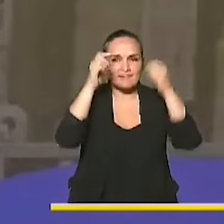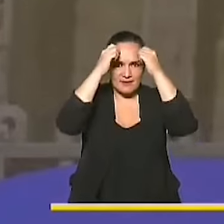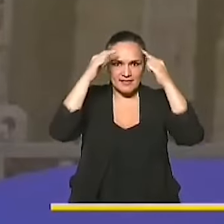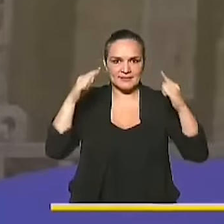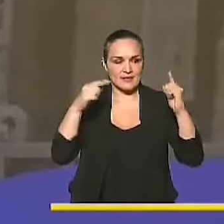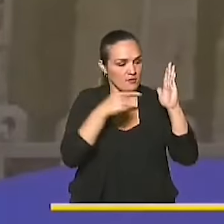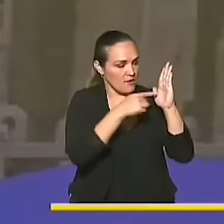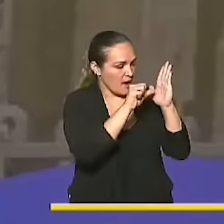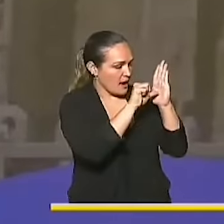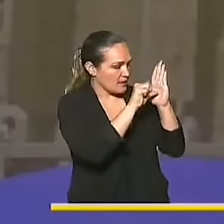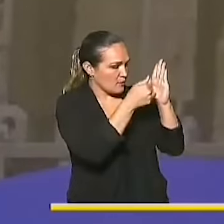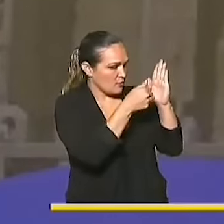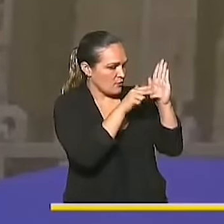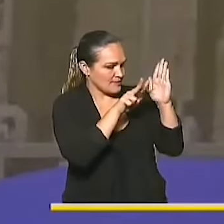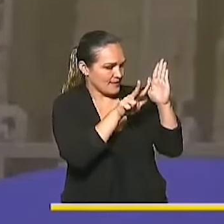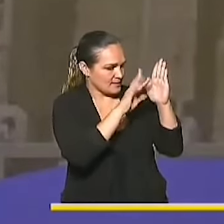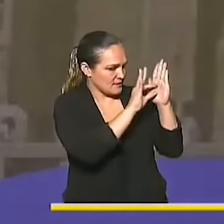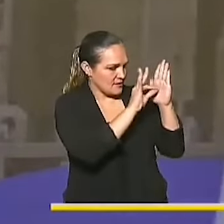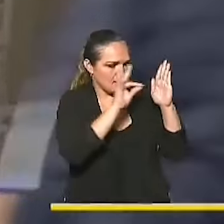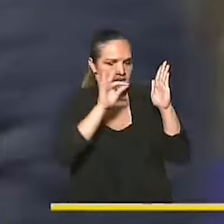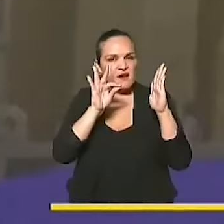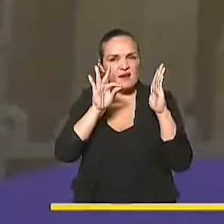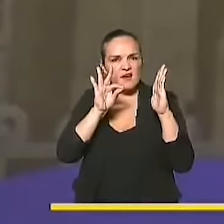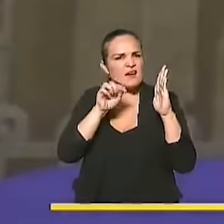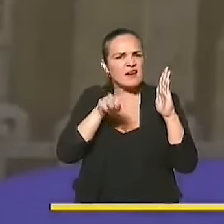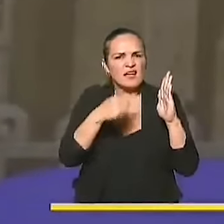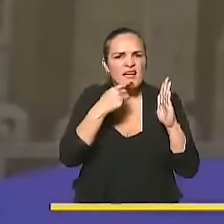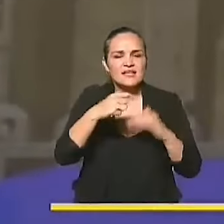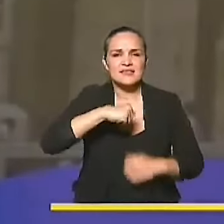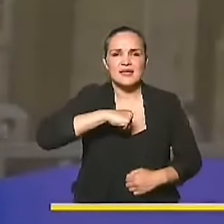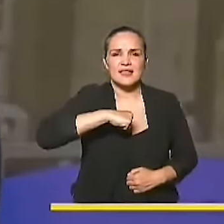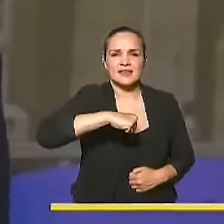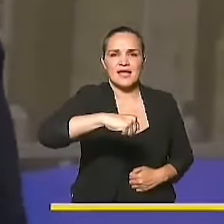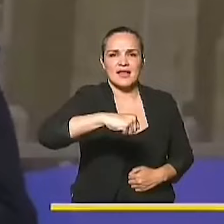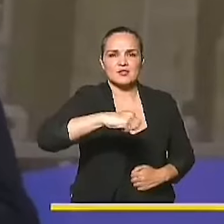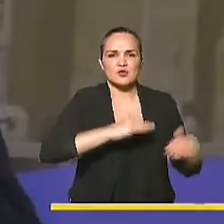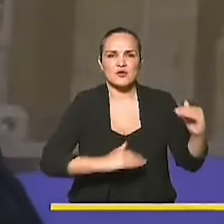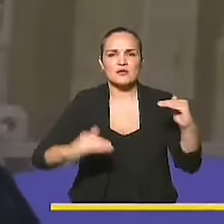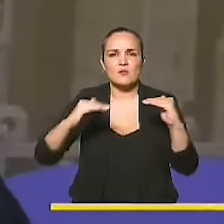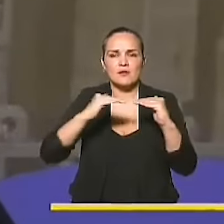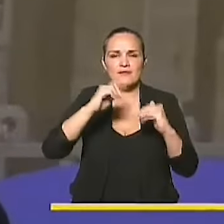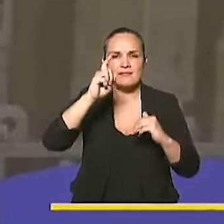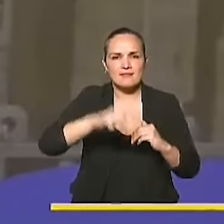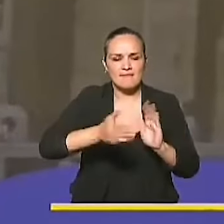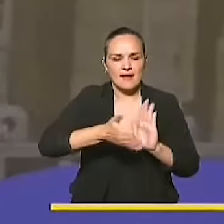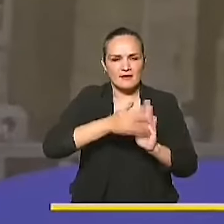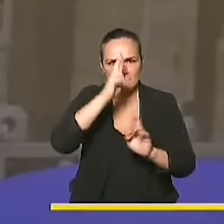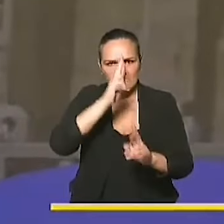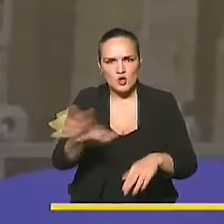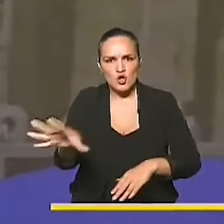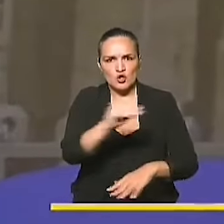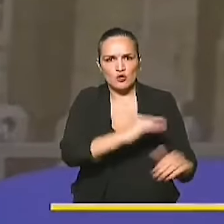Y es la responsabilidad de garantizar el derecho a la igualdad en este país.